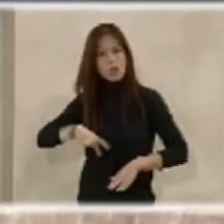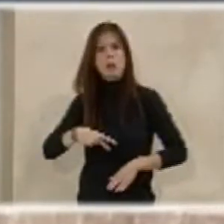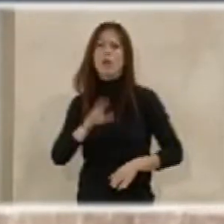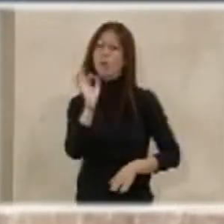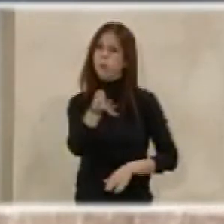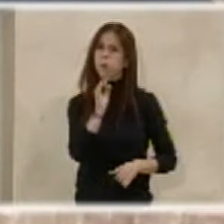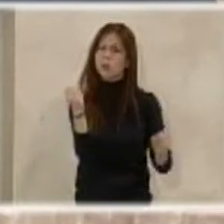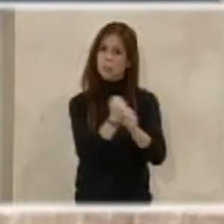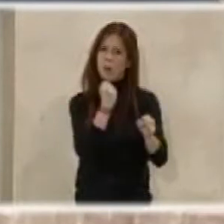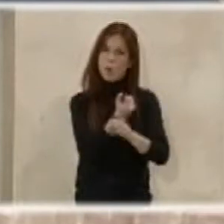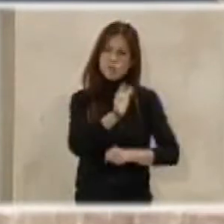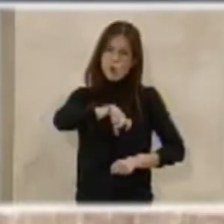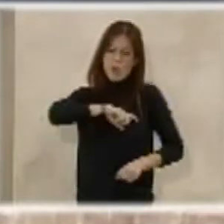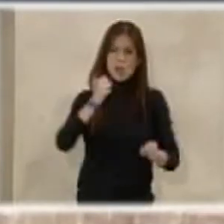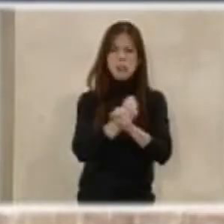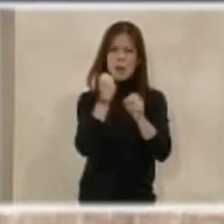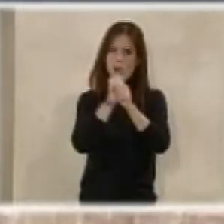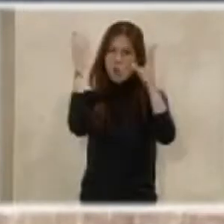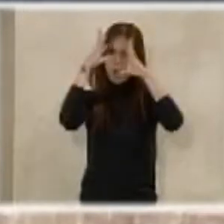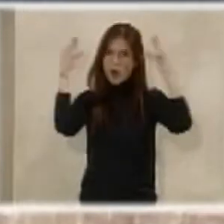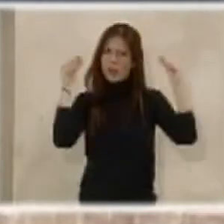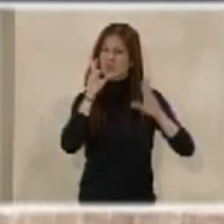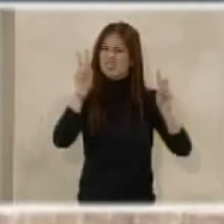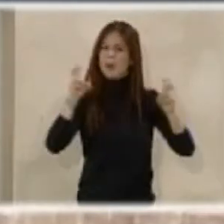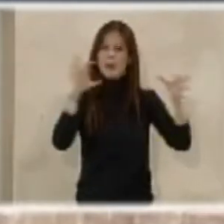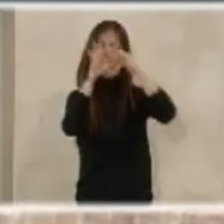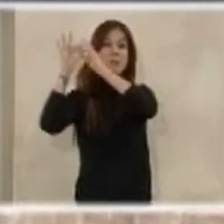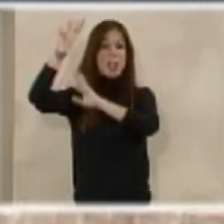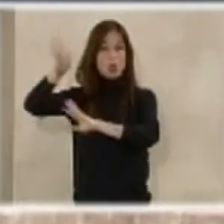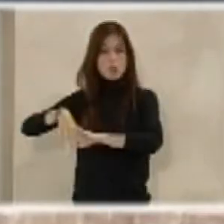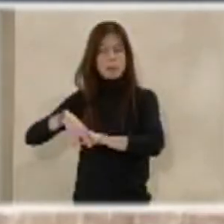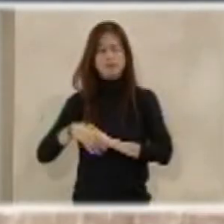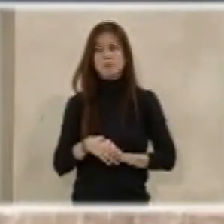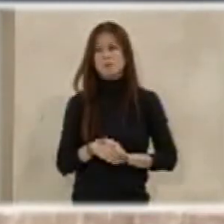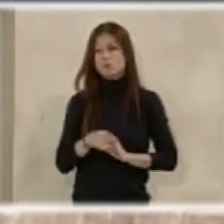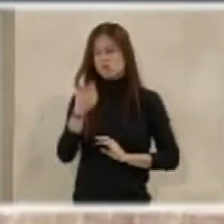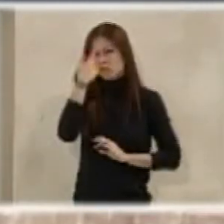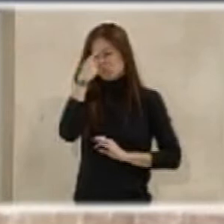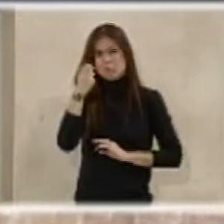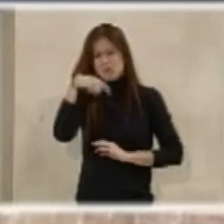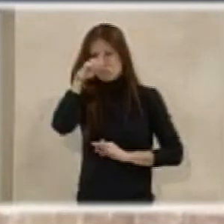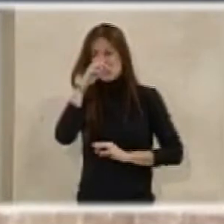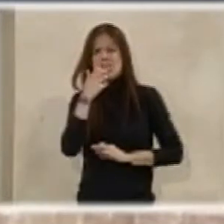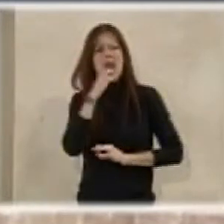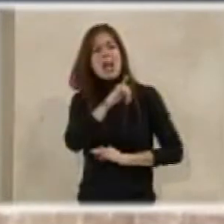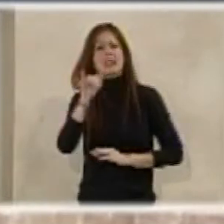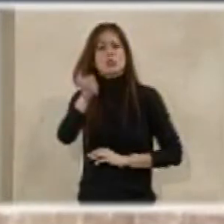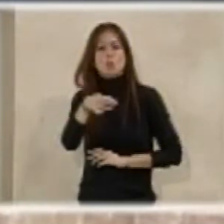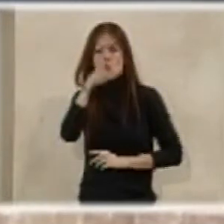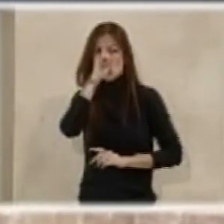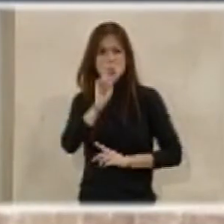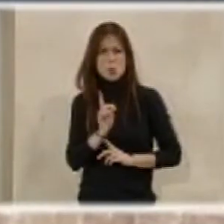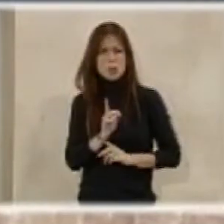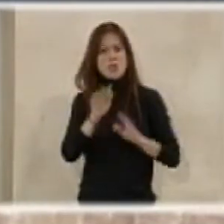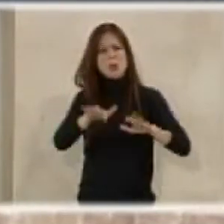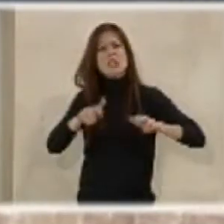policía y la Guardia Civil con motivo de lo sucedido en Cataluña. Y recuerdo, no sé si estaba aquí o no, puesto que